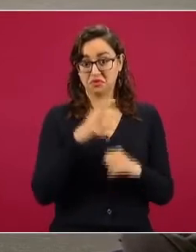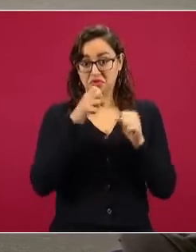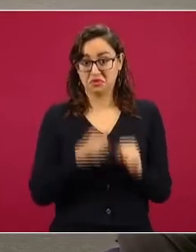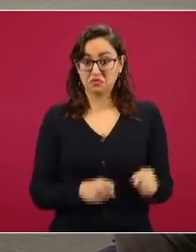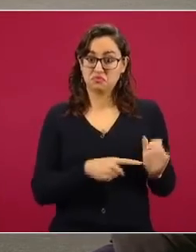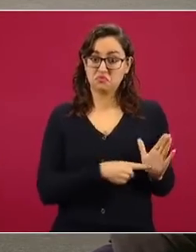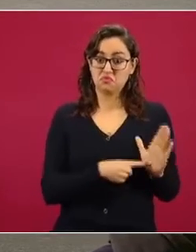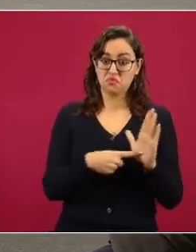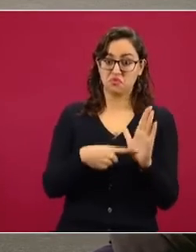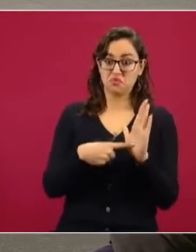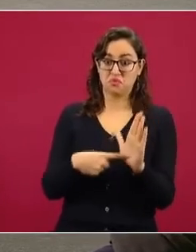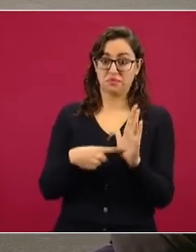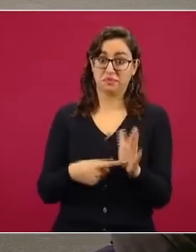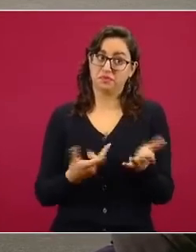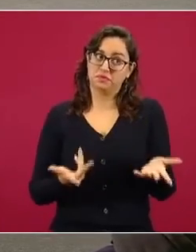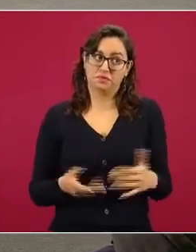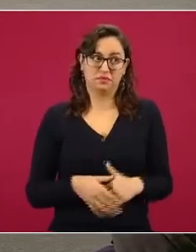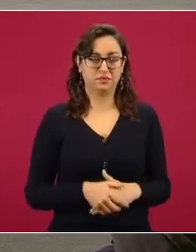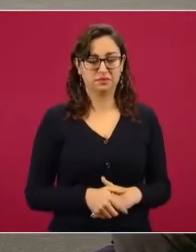que todos sabemos.